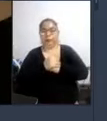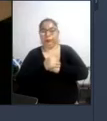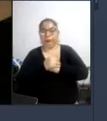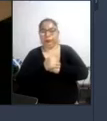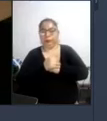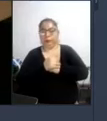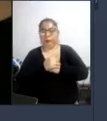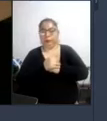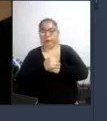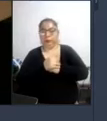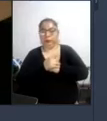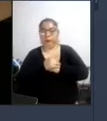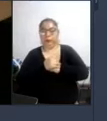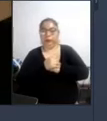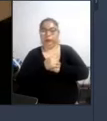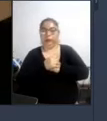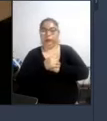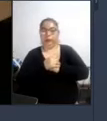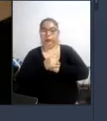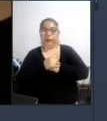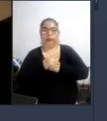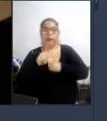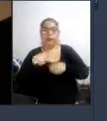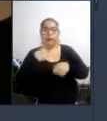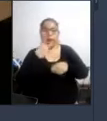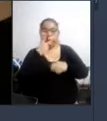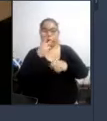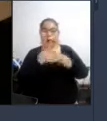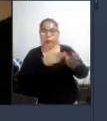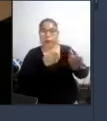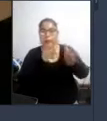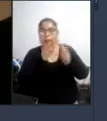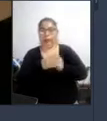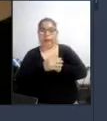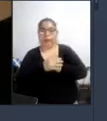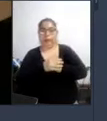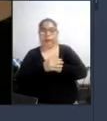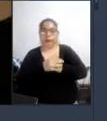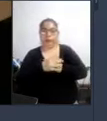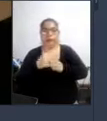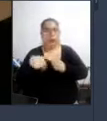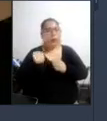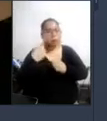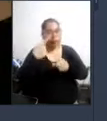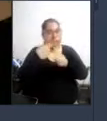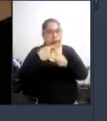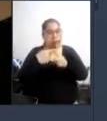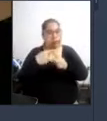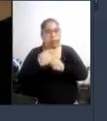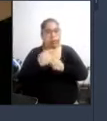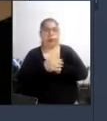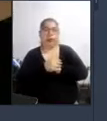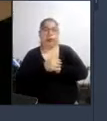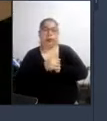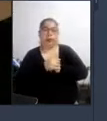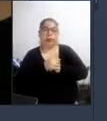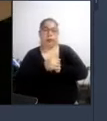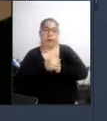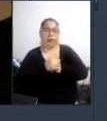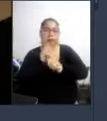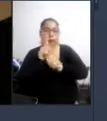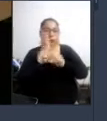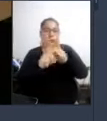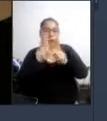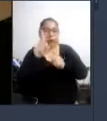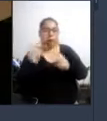entonces este hay caminos hay cosas que se deben revisar y cosas que se